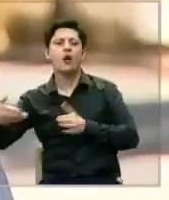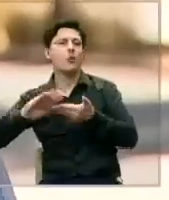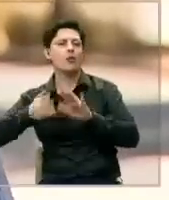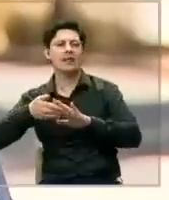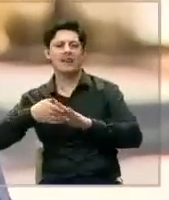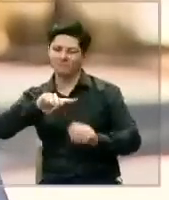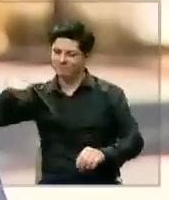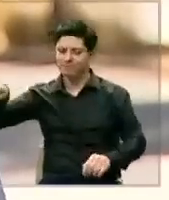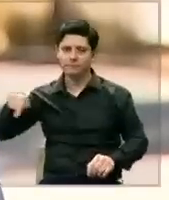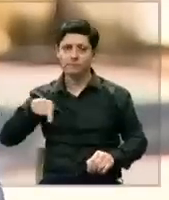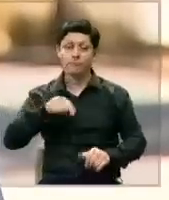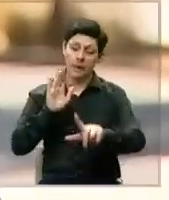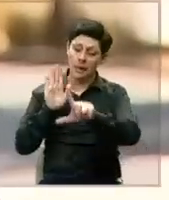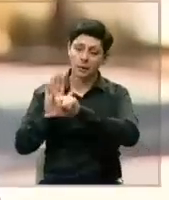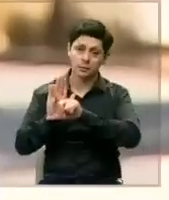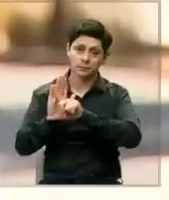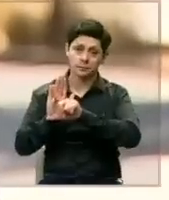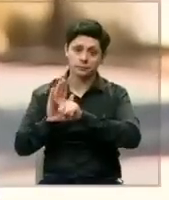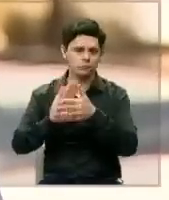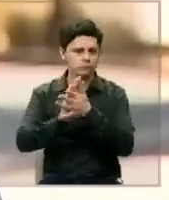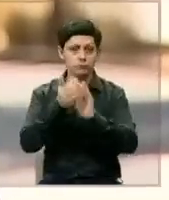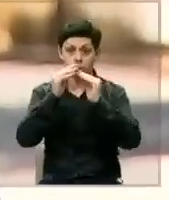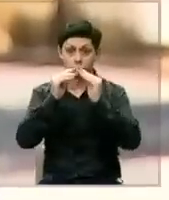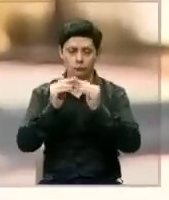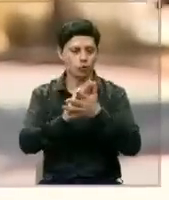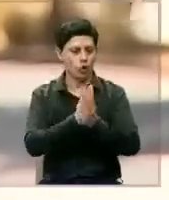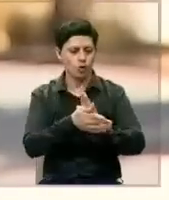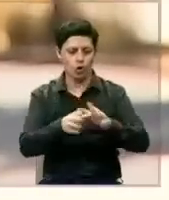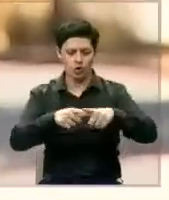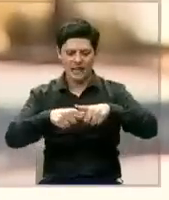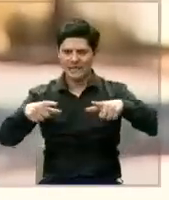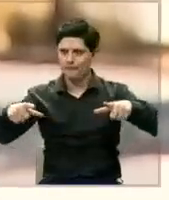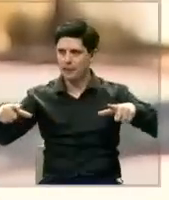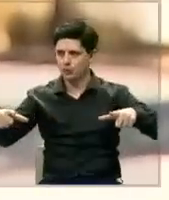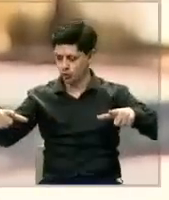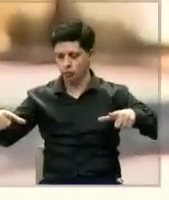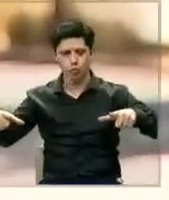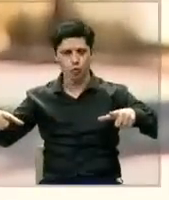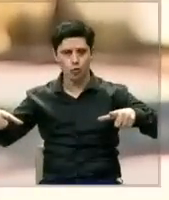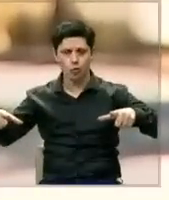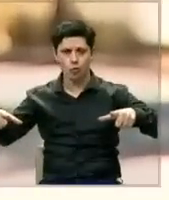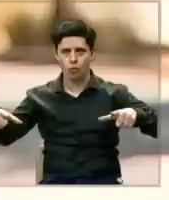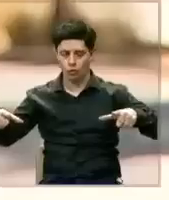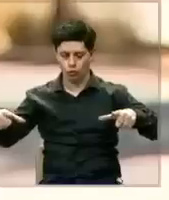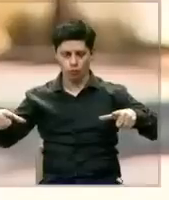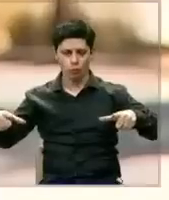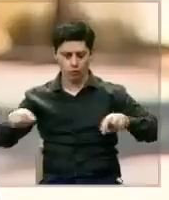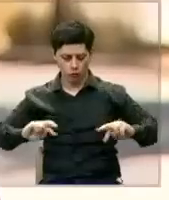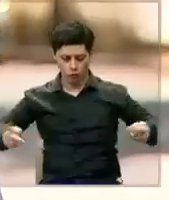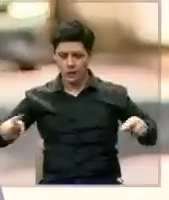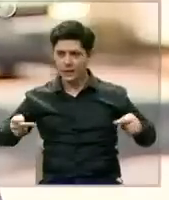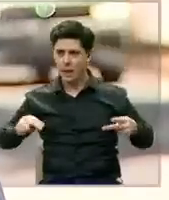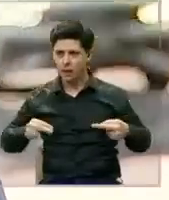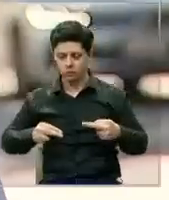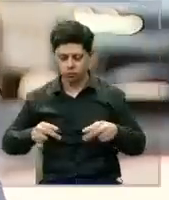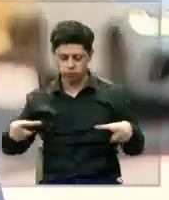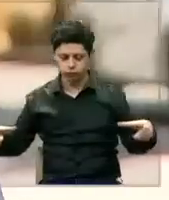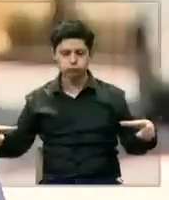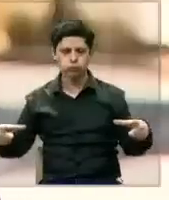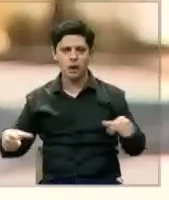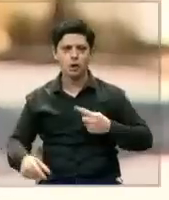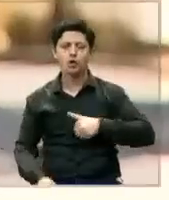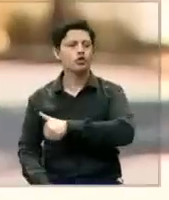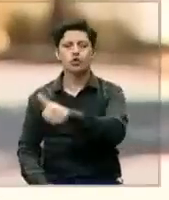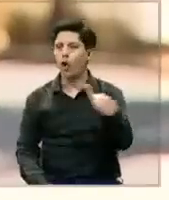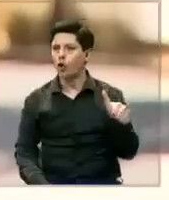en este caso, dice que todos los espacios comunes ya tienen un destino específico para el cual fueron creados y la única